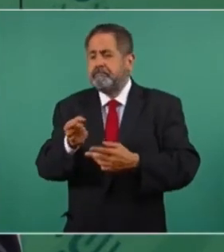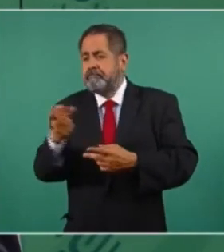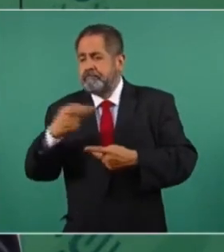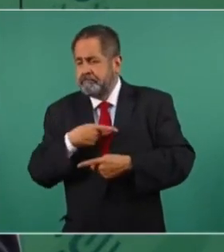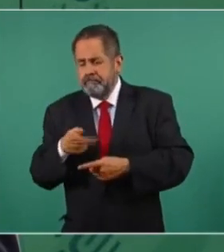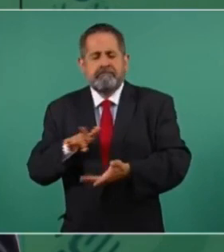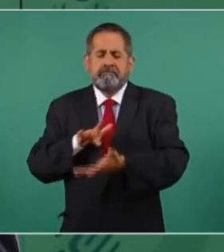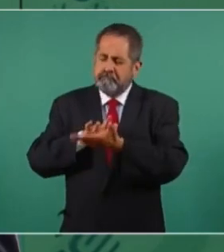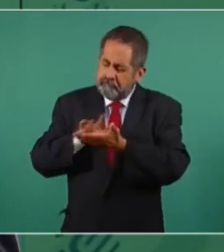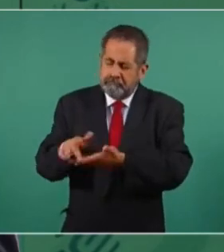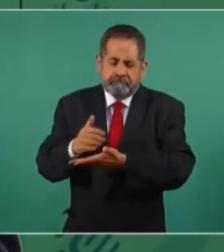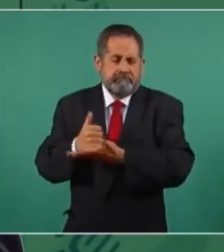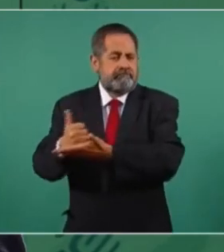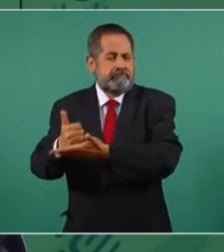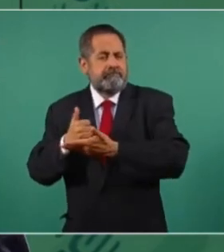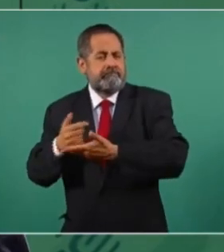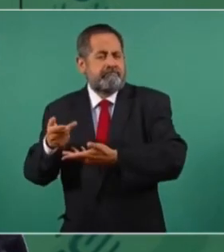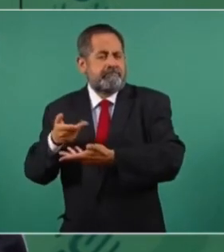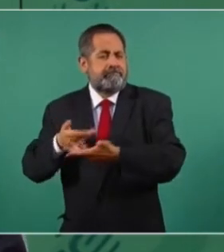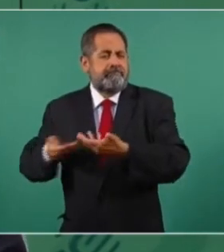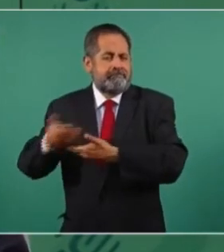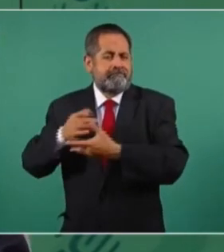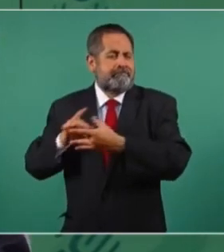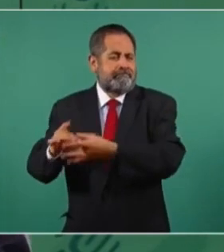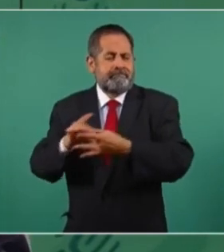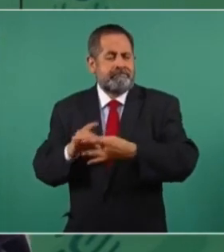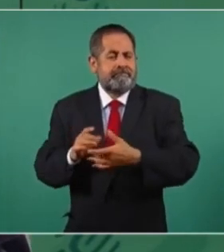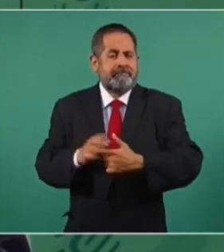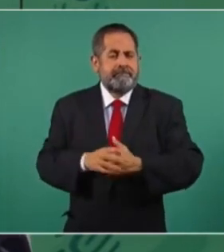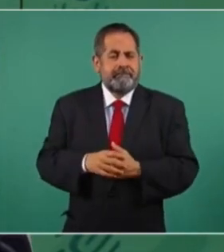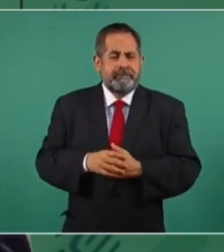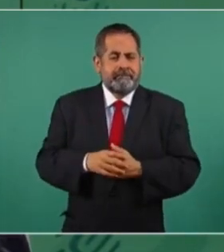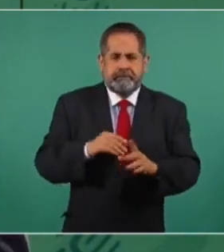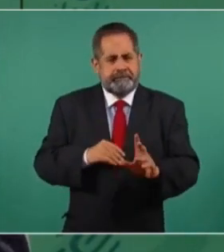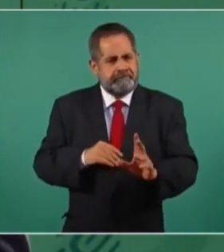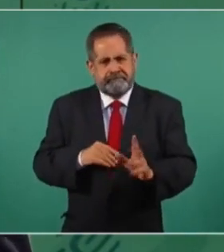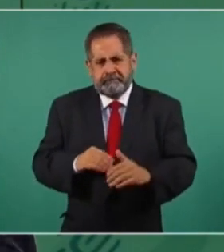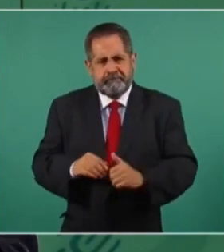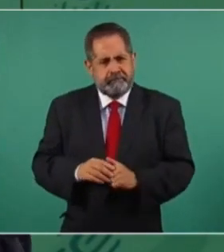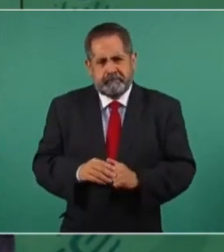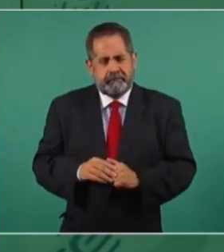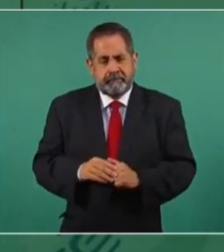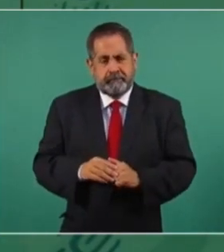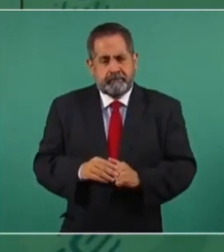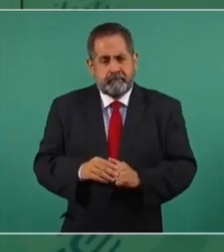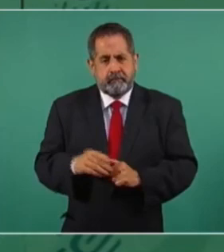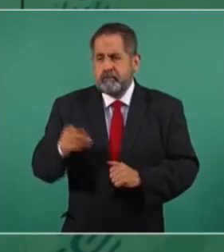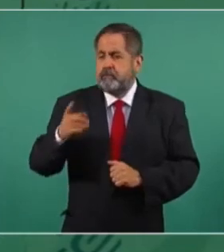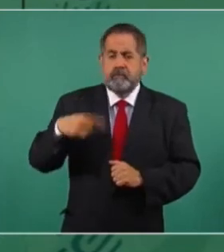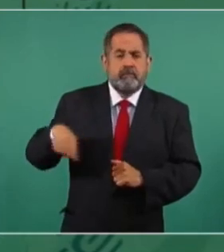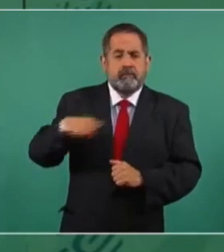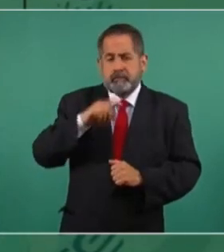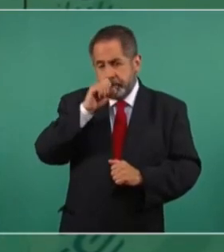que no se les dé la espalda al que sufre, y que además